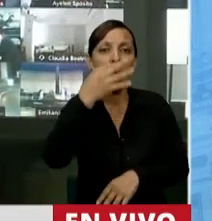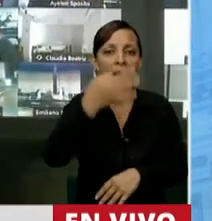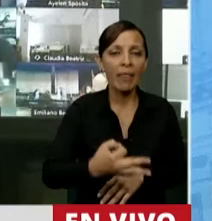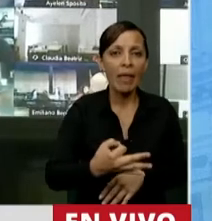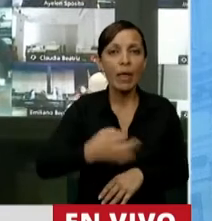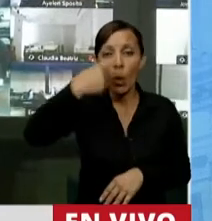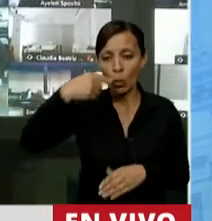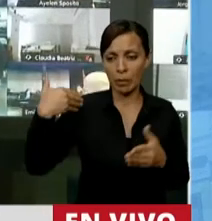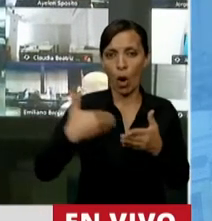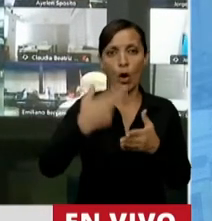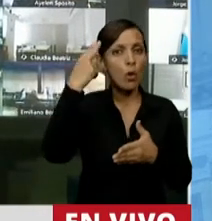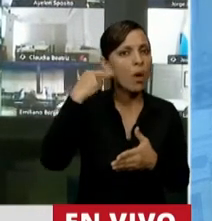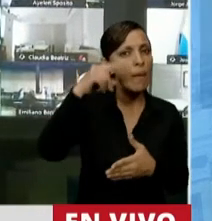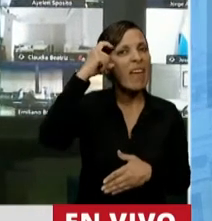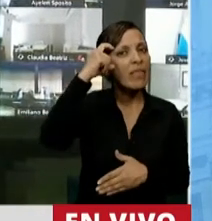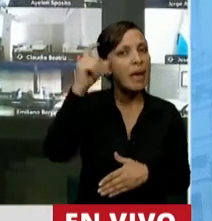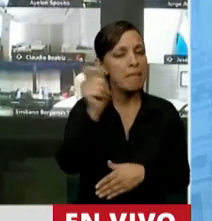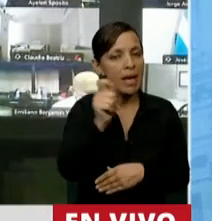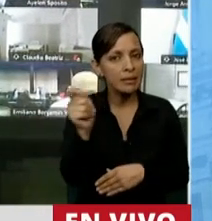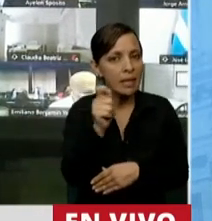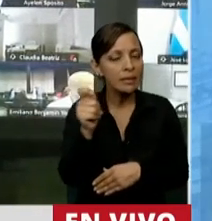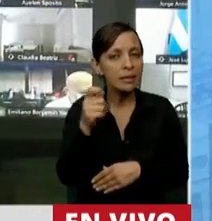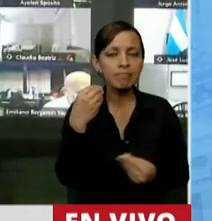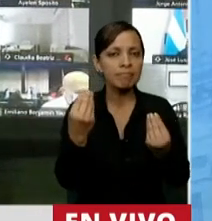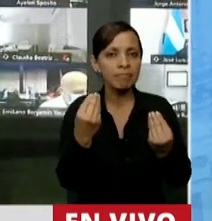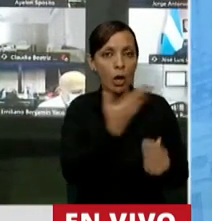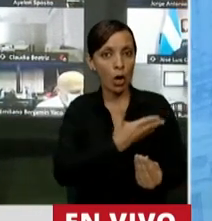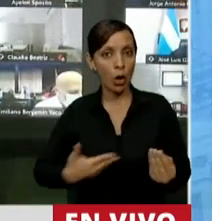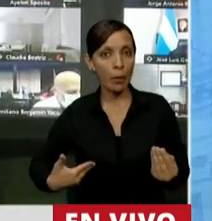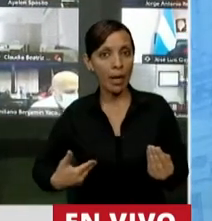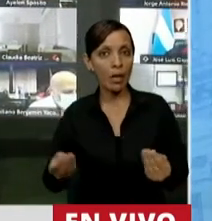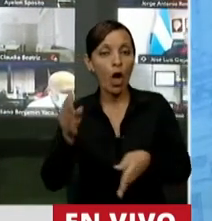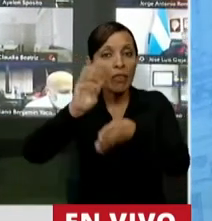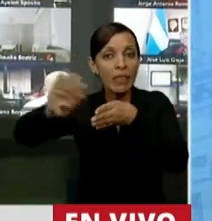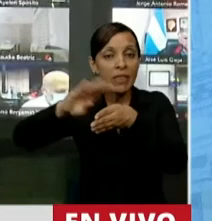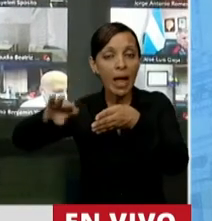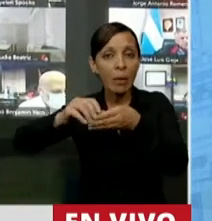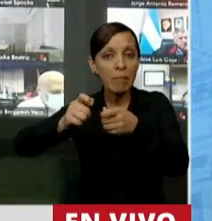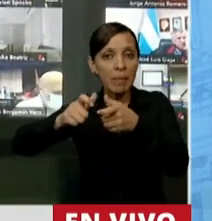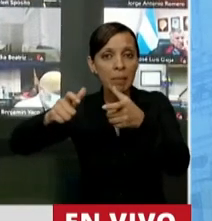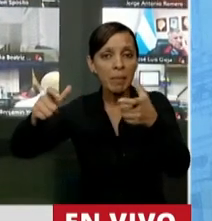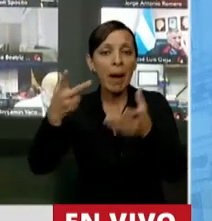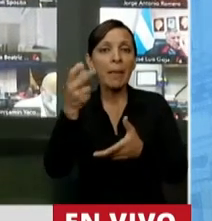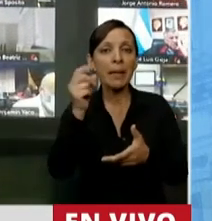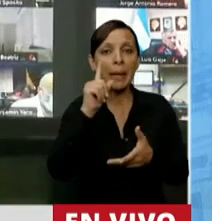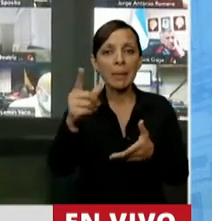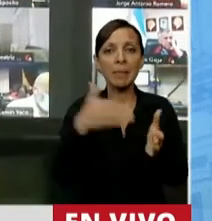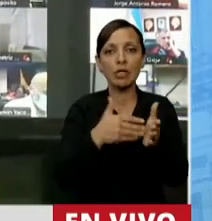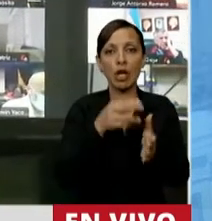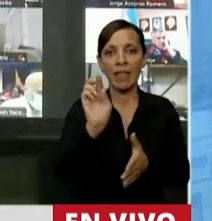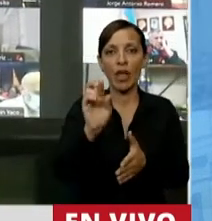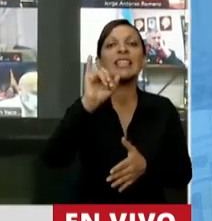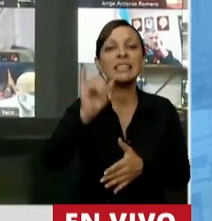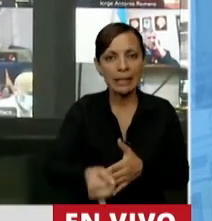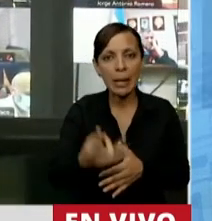últimos 9 o 10 meses lo que ha hecho el gobierno es endeudar al país en 20 mil millones de dólares.